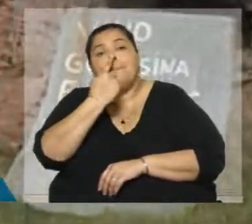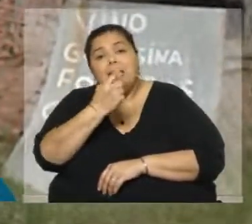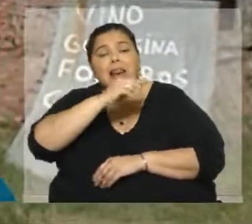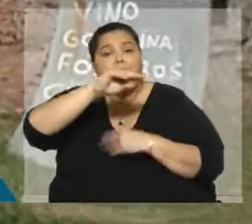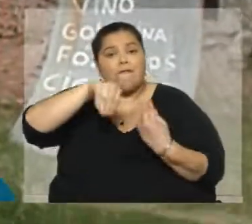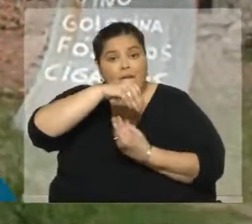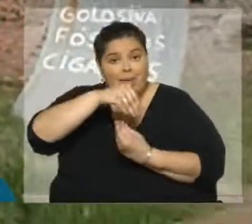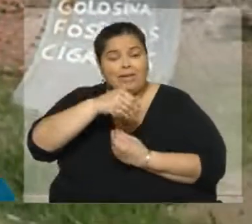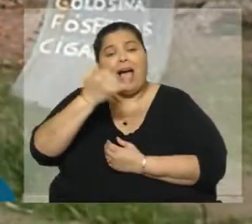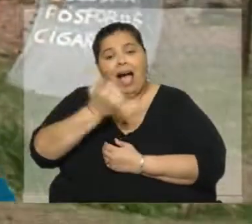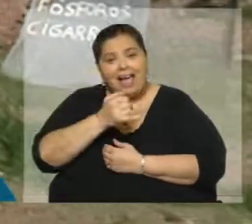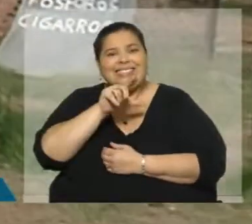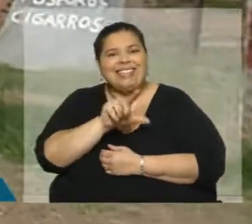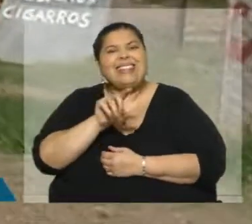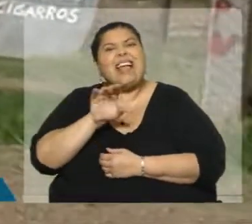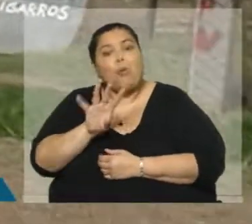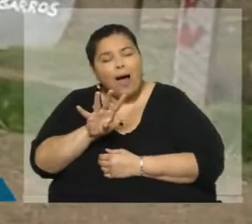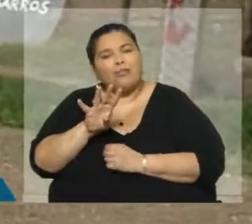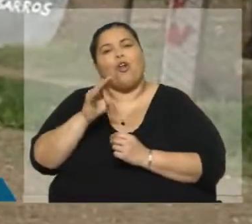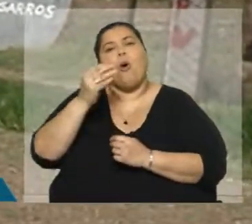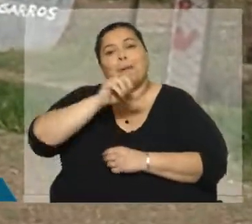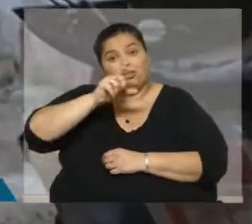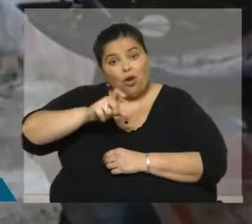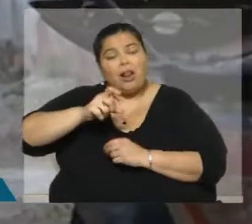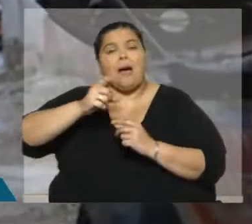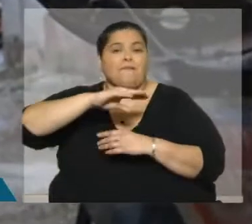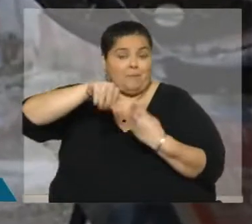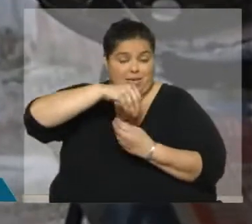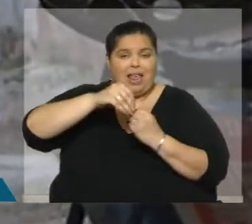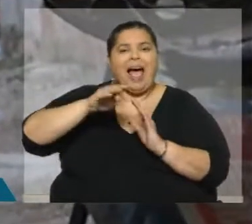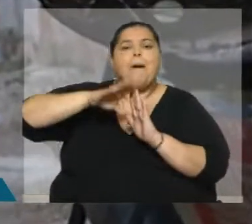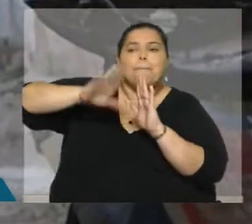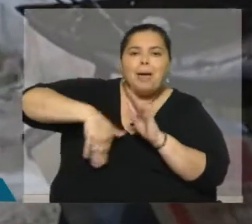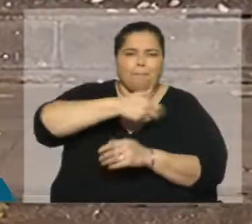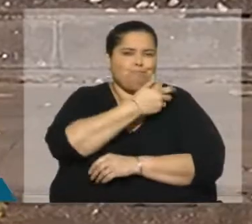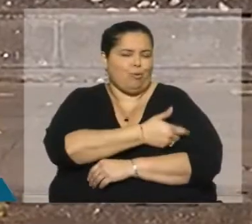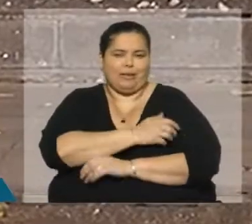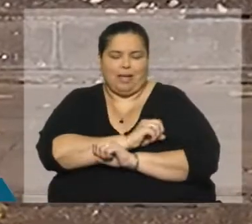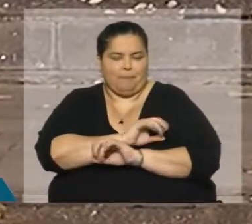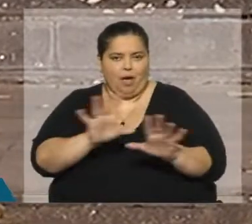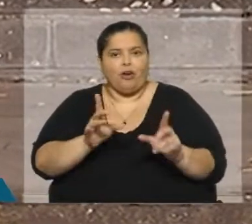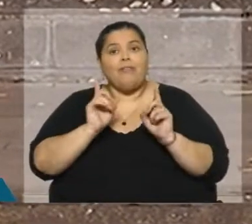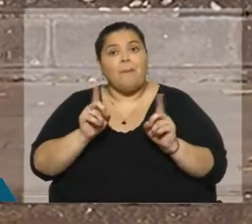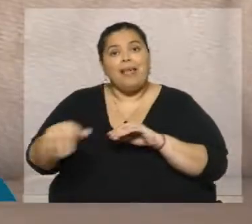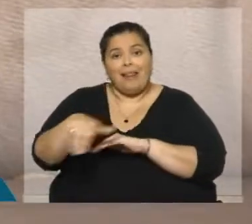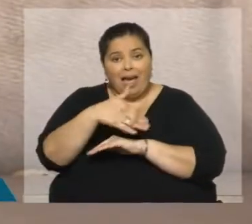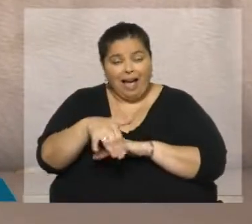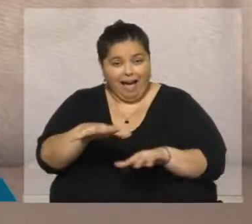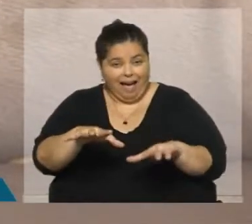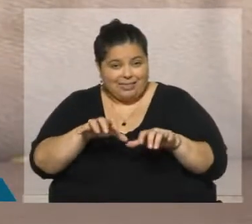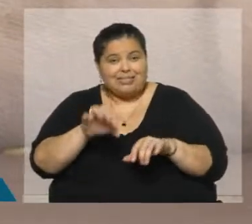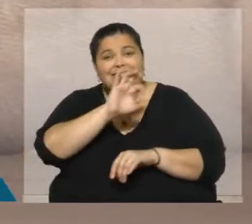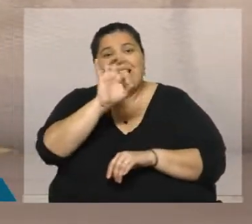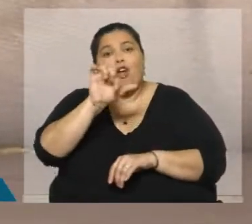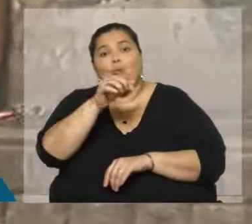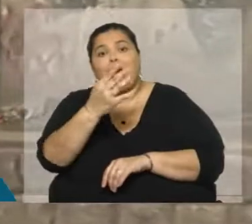que se ubicaron por debajo de la línea de pobreza. Por otra parte, la indigencia fue de un 0,4% en el primer semestre de